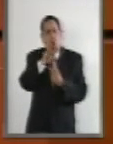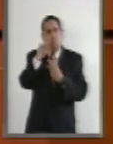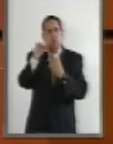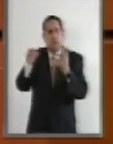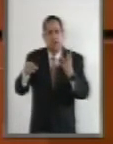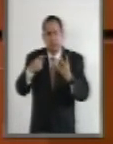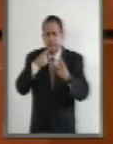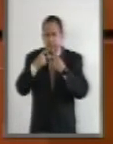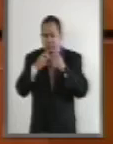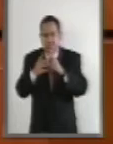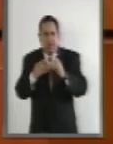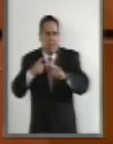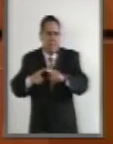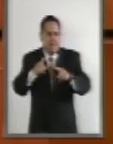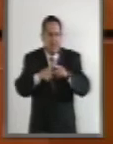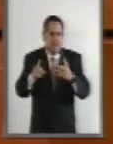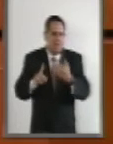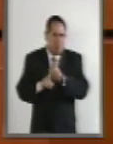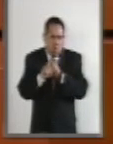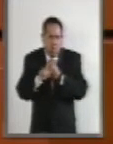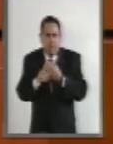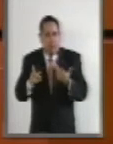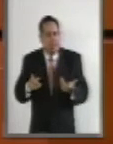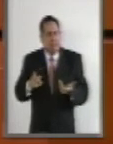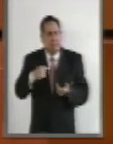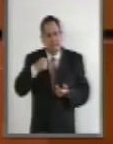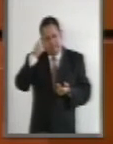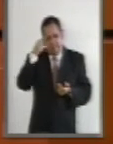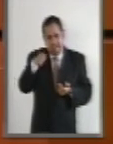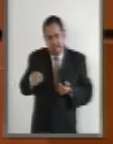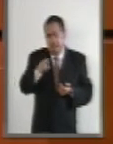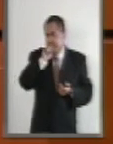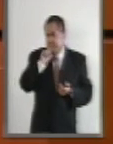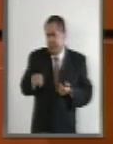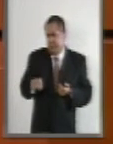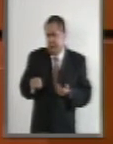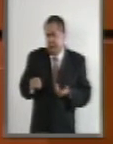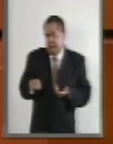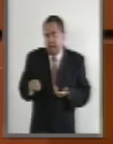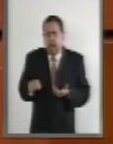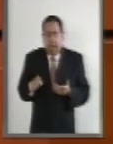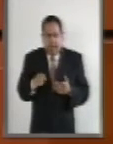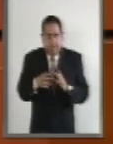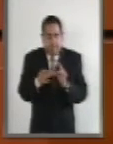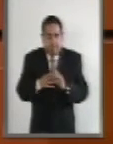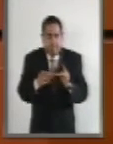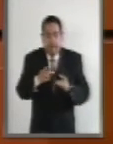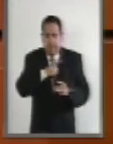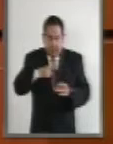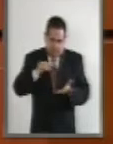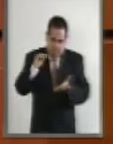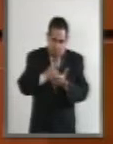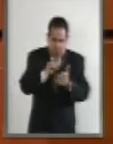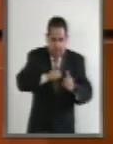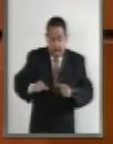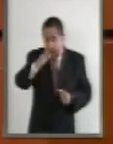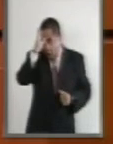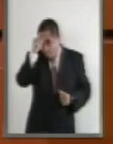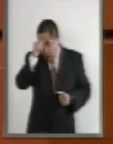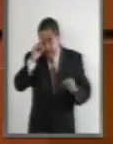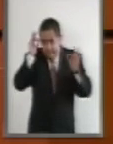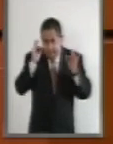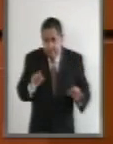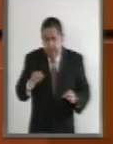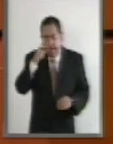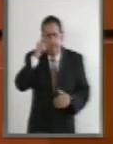solución a los diversos problemas que implica la gestión de la misma y con ello, sentar las bases para llevar a